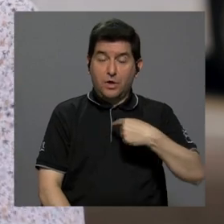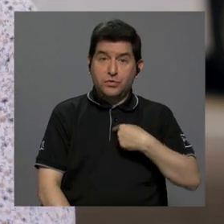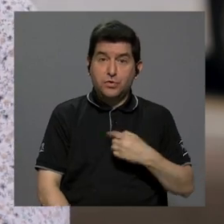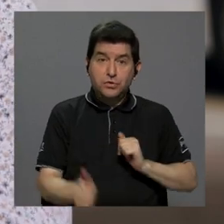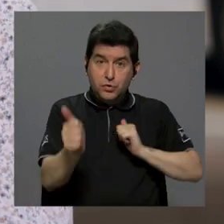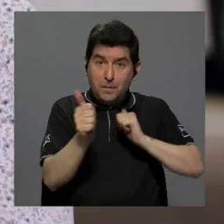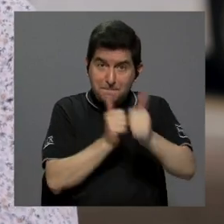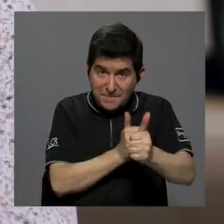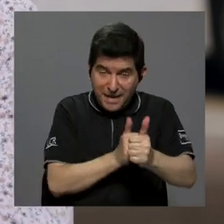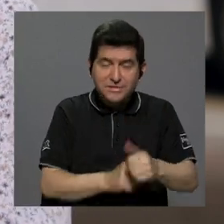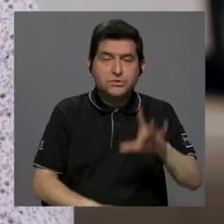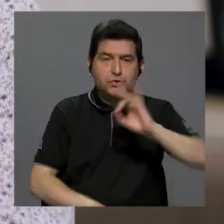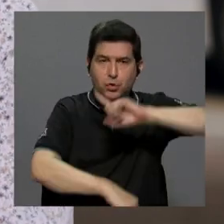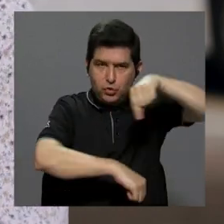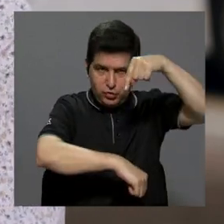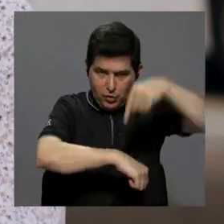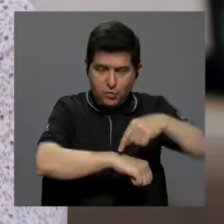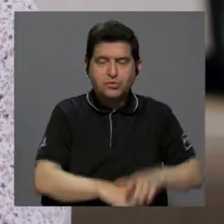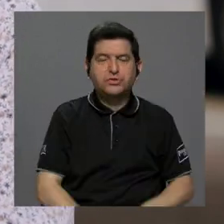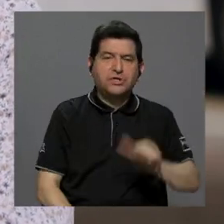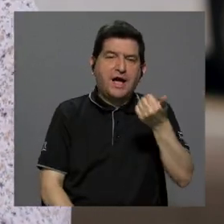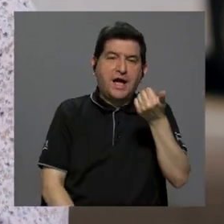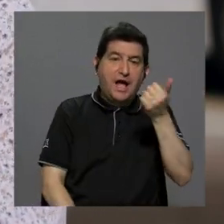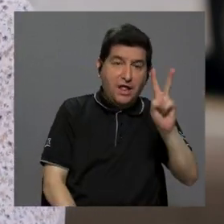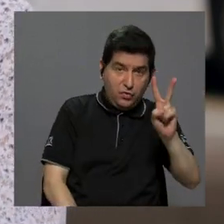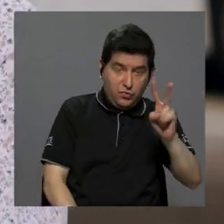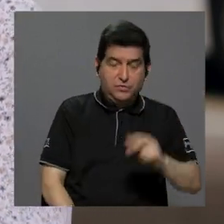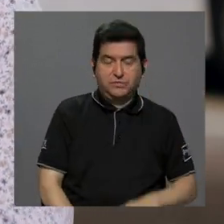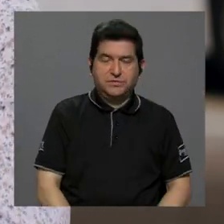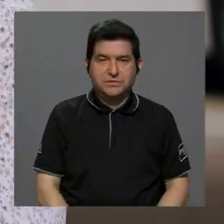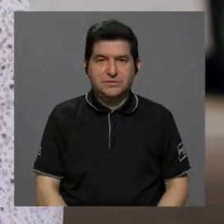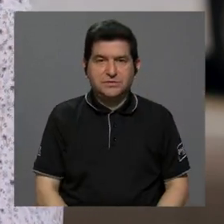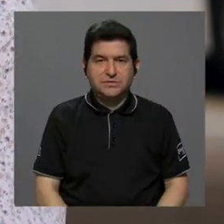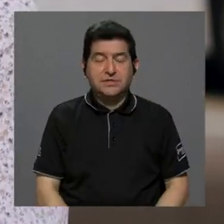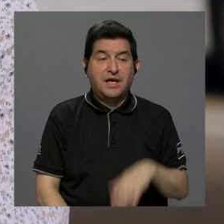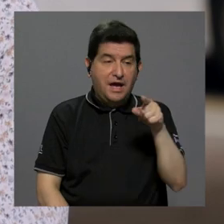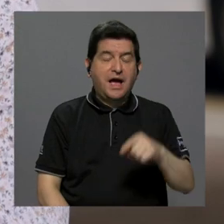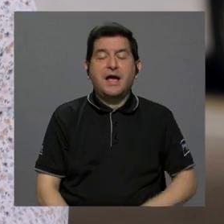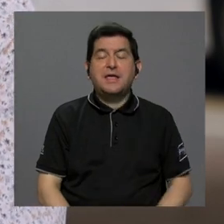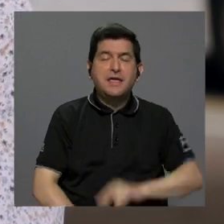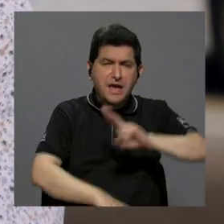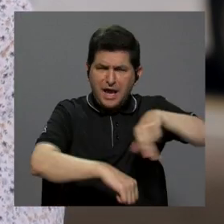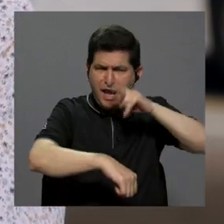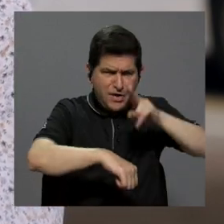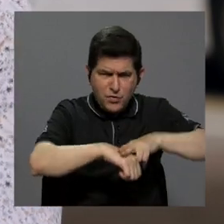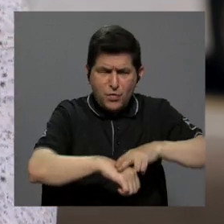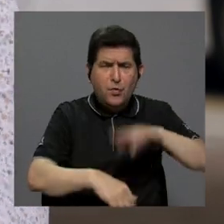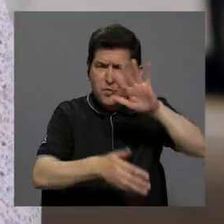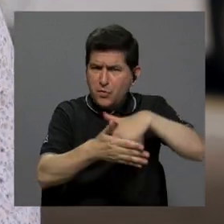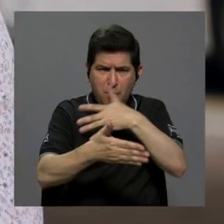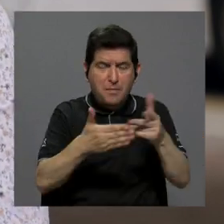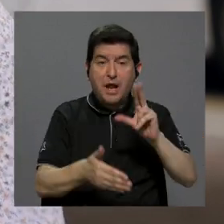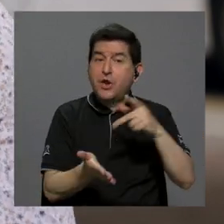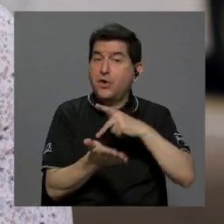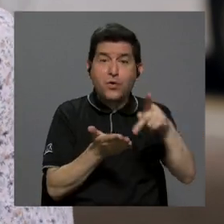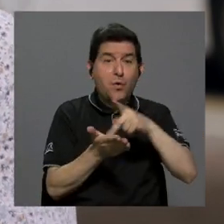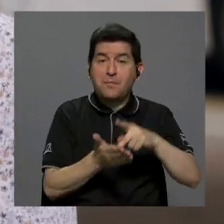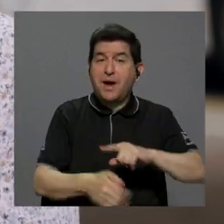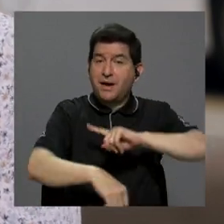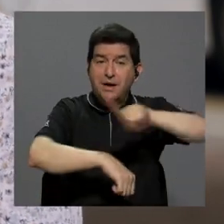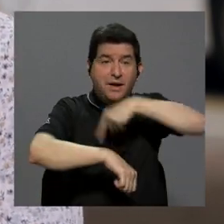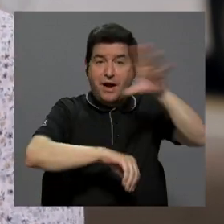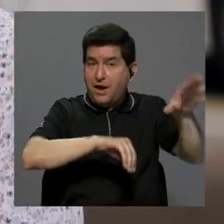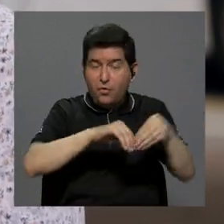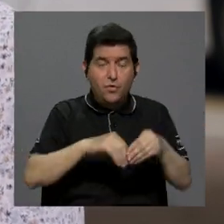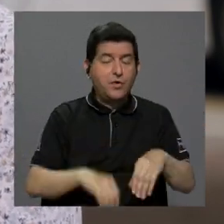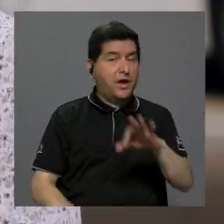Cuando yo paso después de esas 8 horas, las 12, a jornada ordinaria, ya no tengo que pagar esa